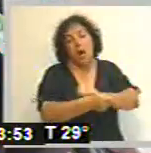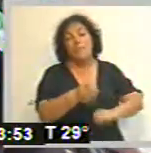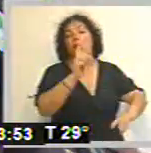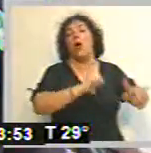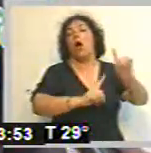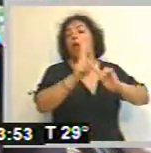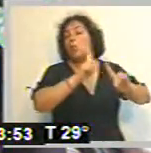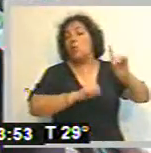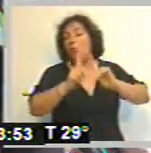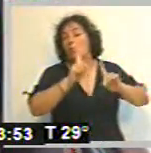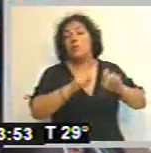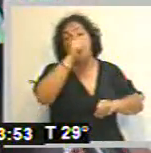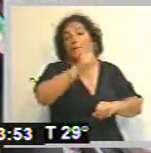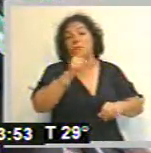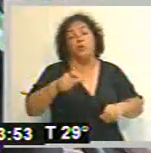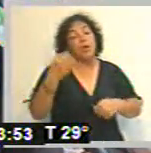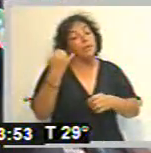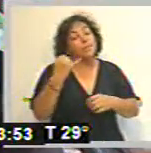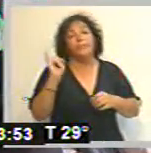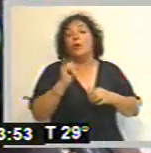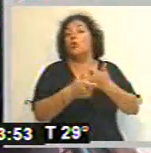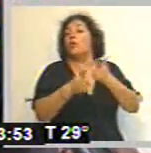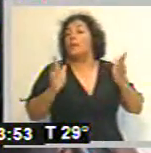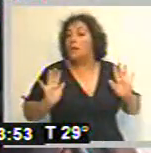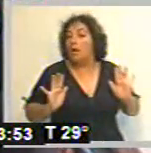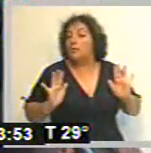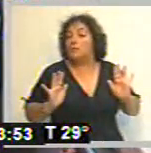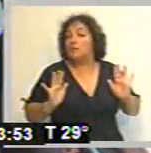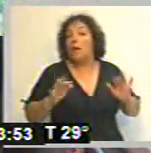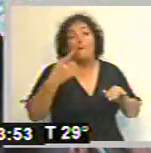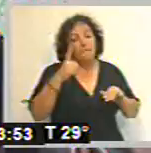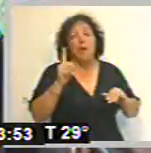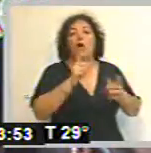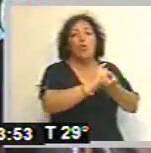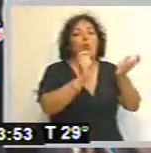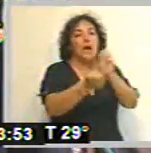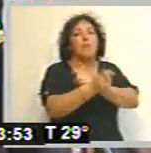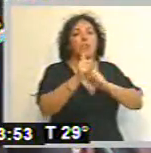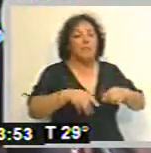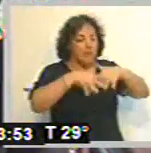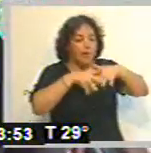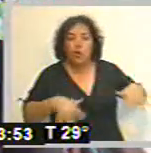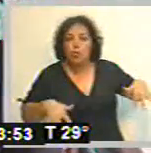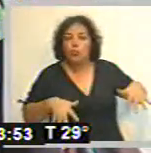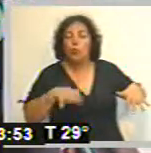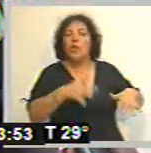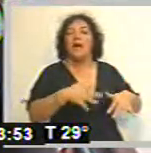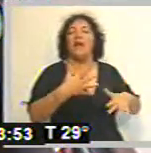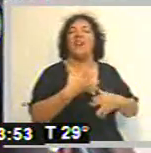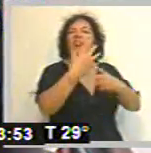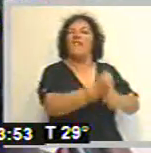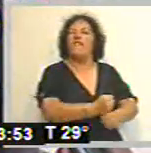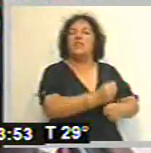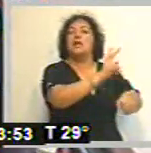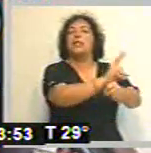personas que ya no van a estar, pero hay una reconversión incluso estructural dentro de Defensa Civil y de la